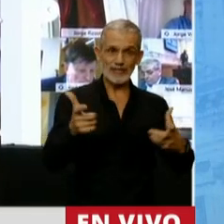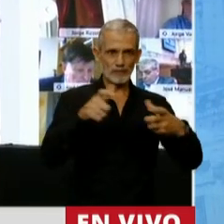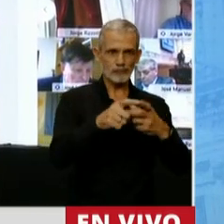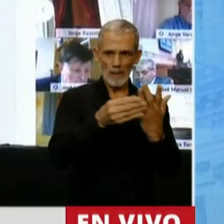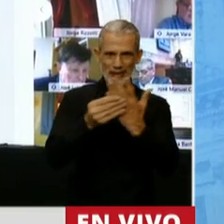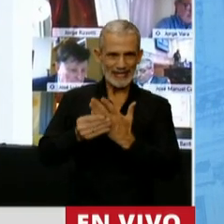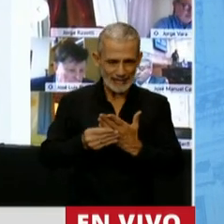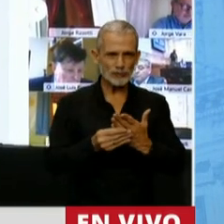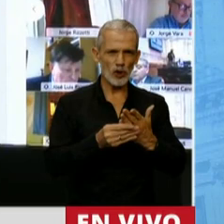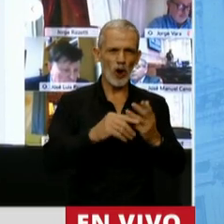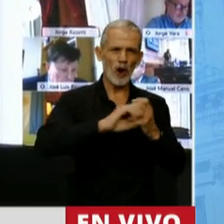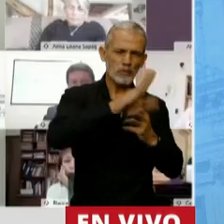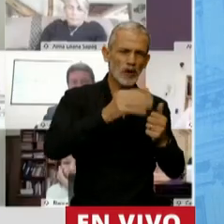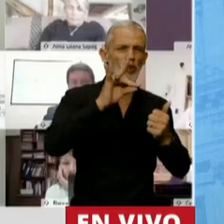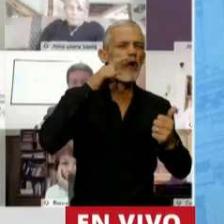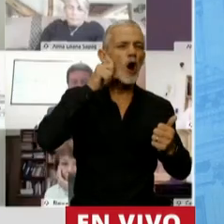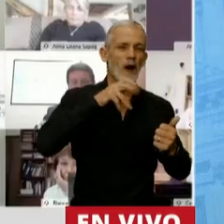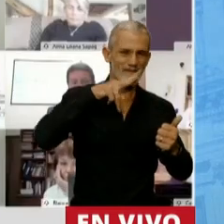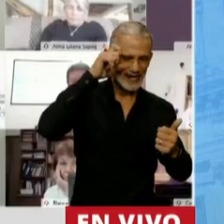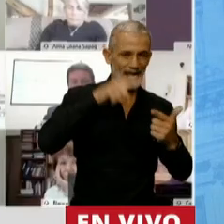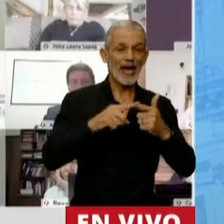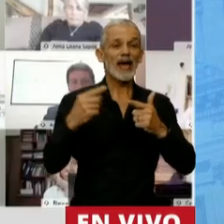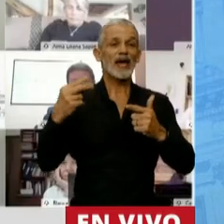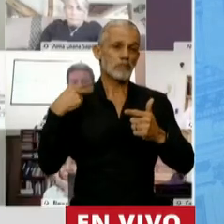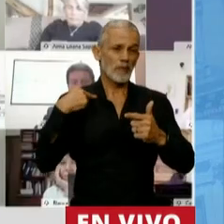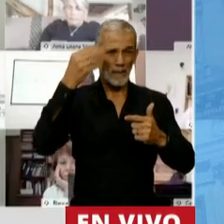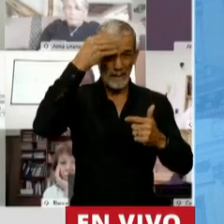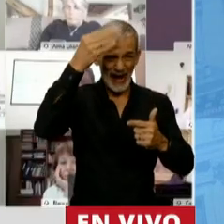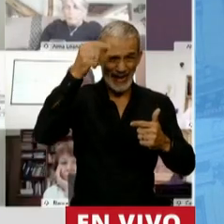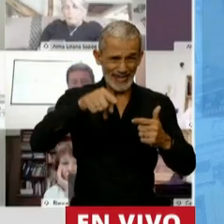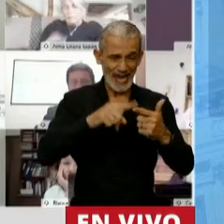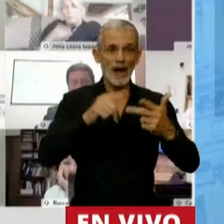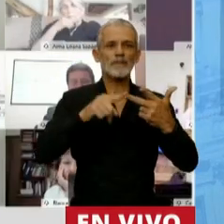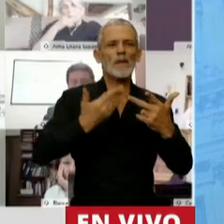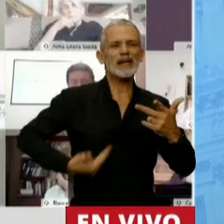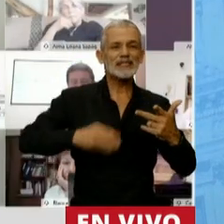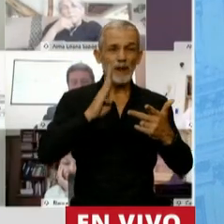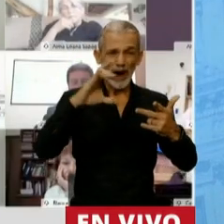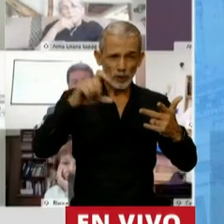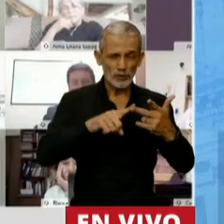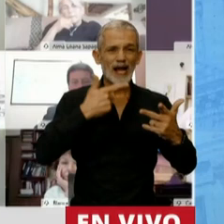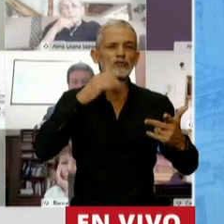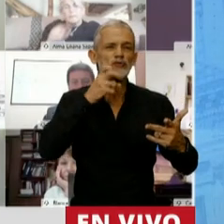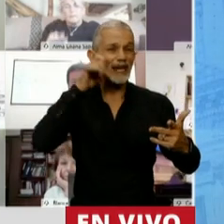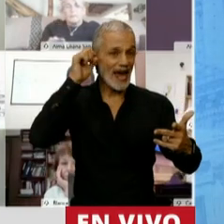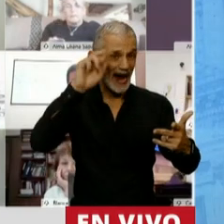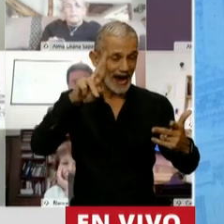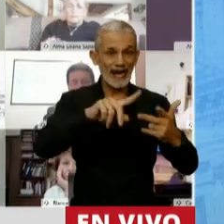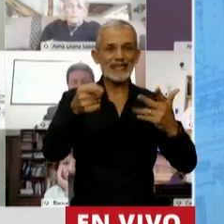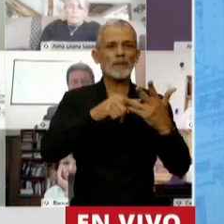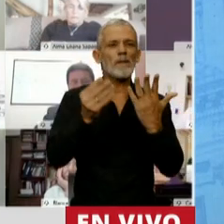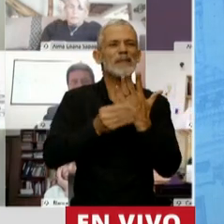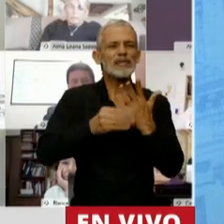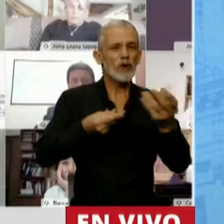ministros de Hacienda, Dujovne, el jefe de gabinete, Marcos Peña, el presidente del Banco Central, Sturzenegger, y el ministro de